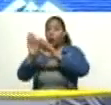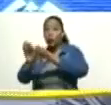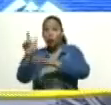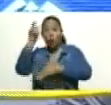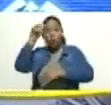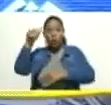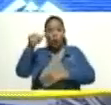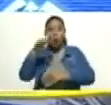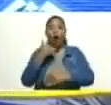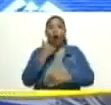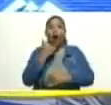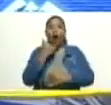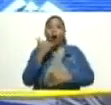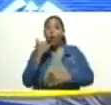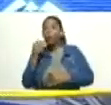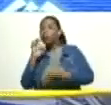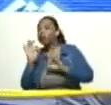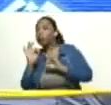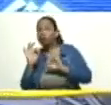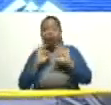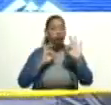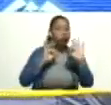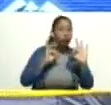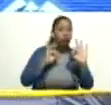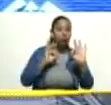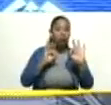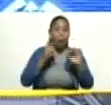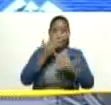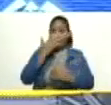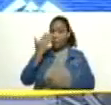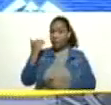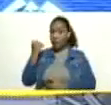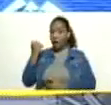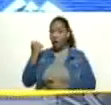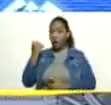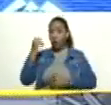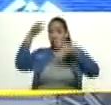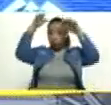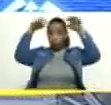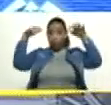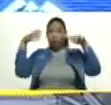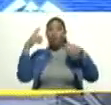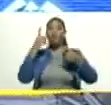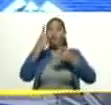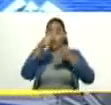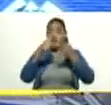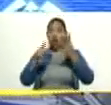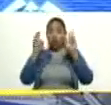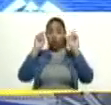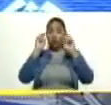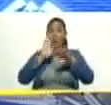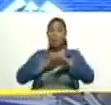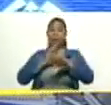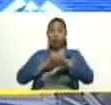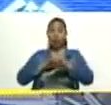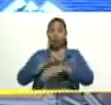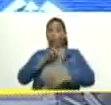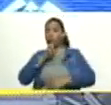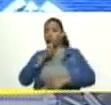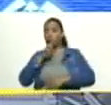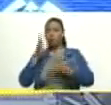pueblo. La temporada de lluvias pasadas tuvimos varios acontecimientos. Los más